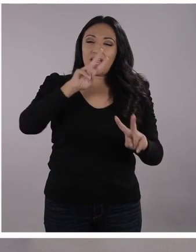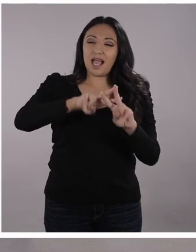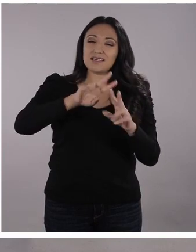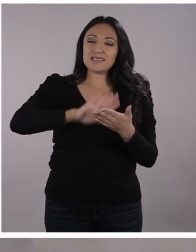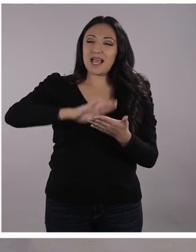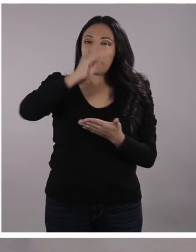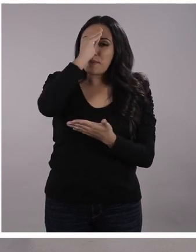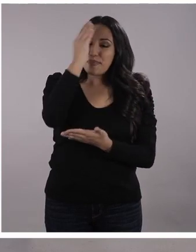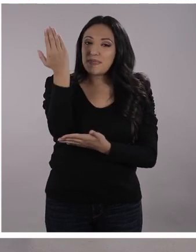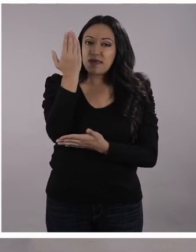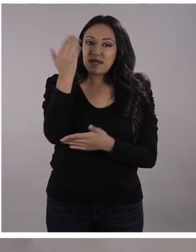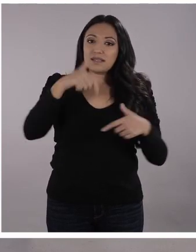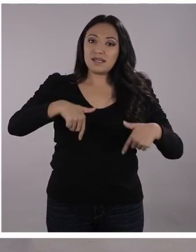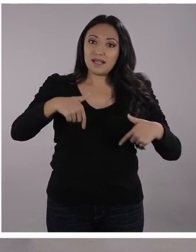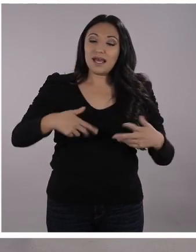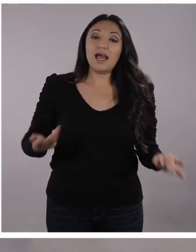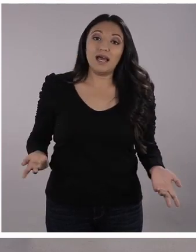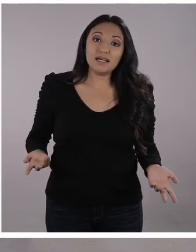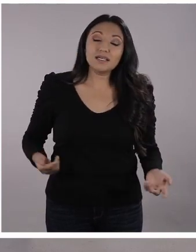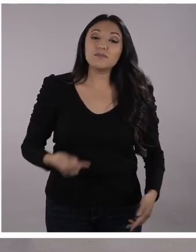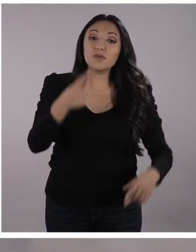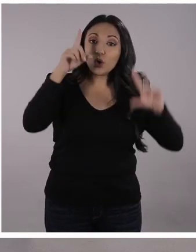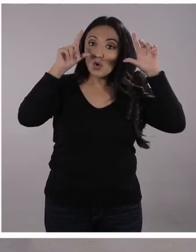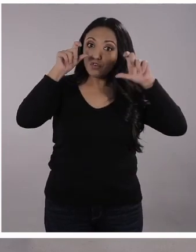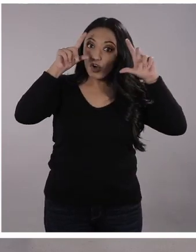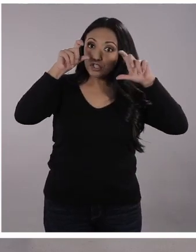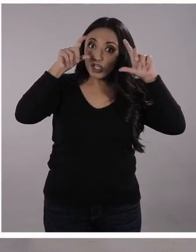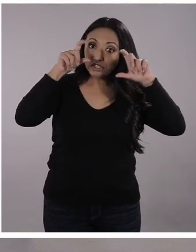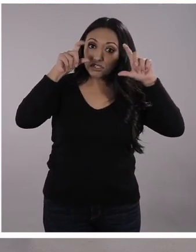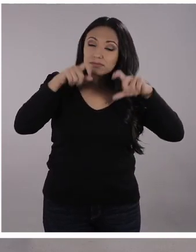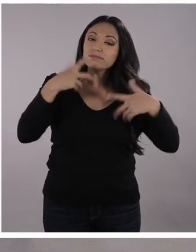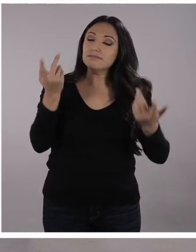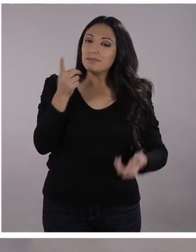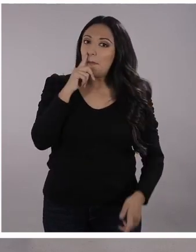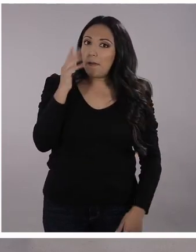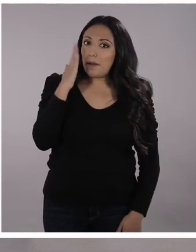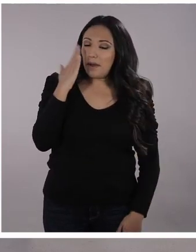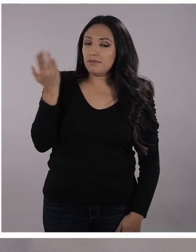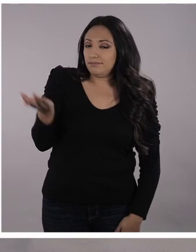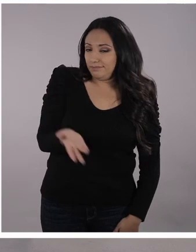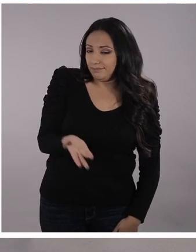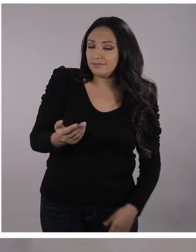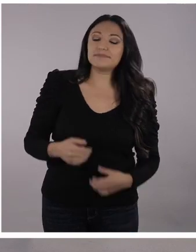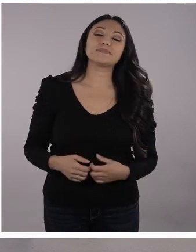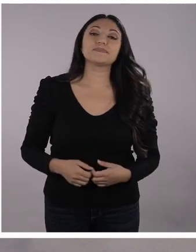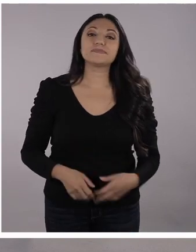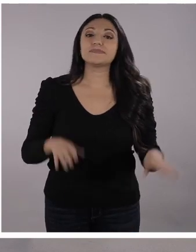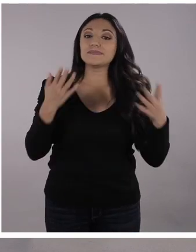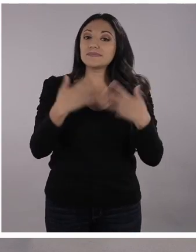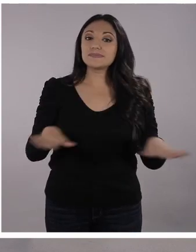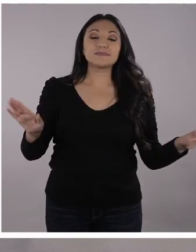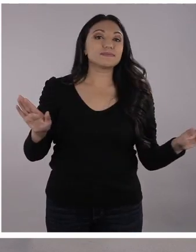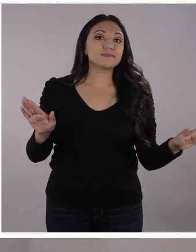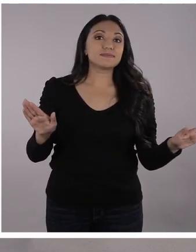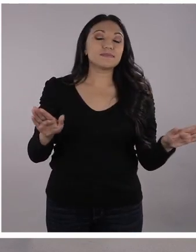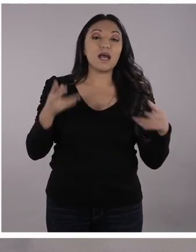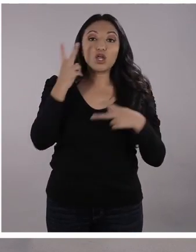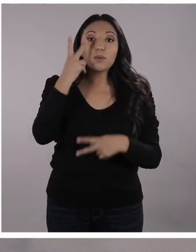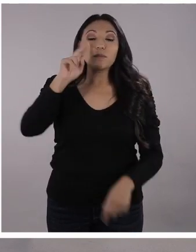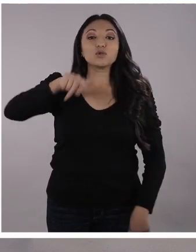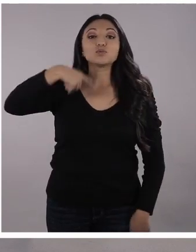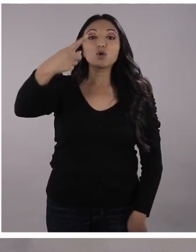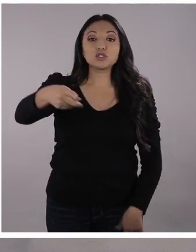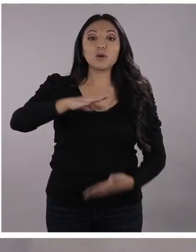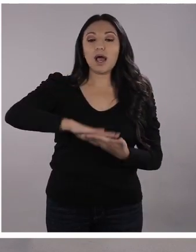en las redes de Educa. Y si quieren mandarnos fotos, tienen que tener... Autorización de un adulto. Y con eso llegamos al final. Nos vemos en un próximo